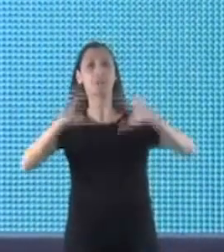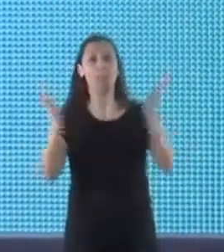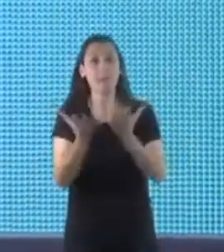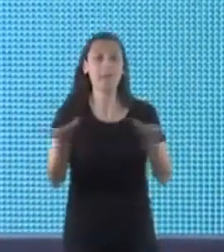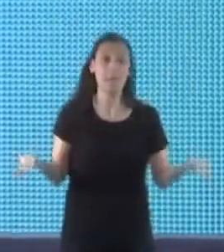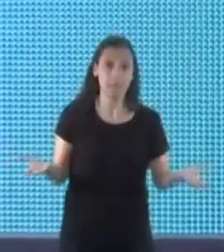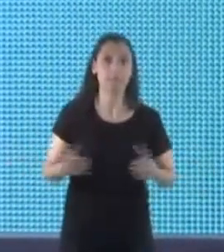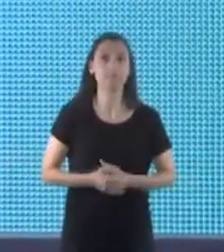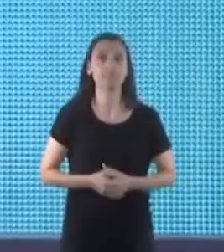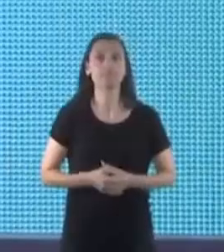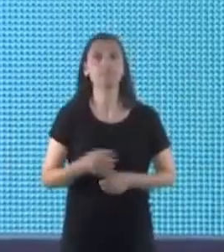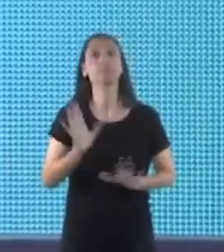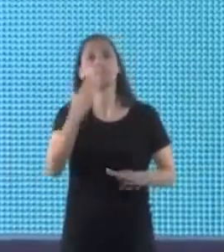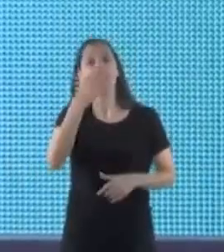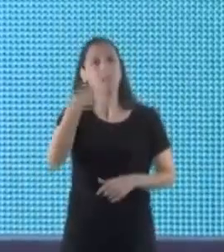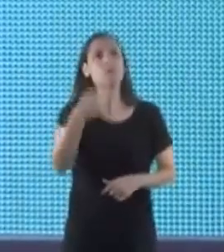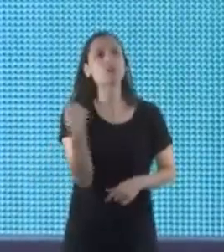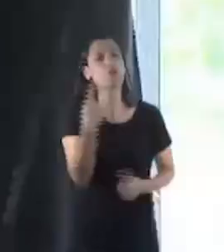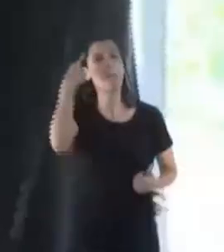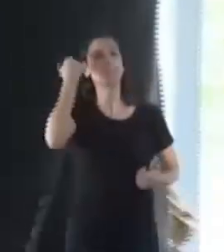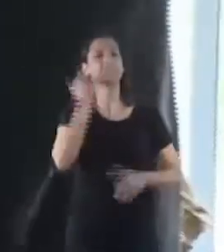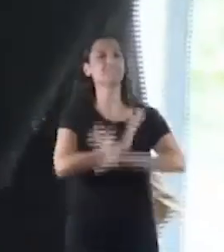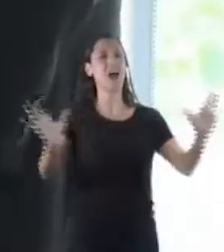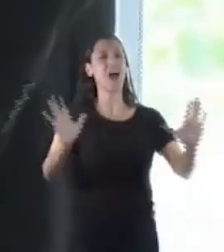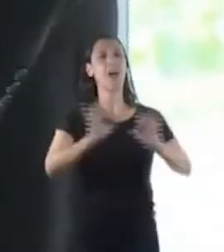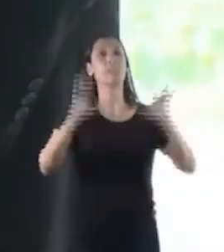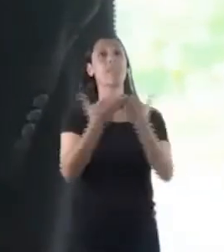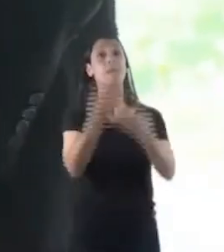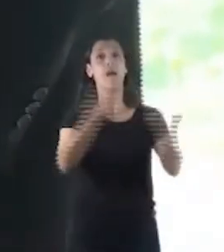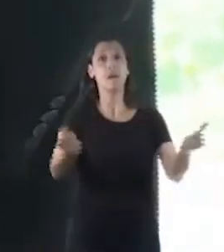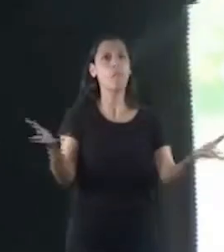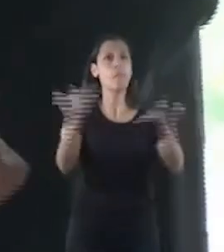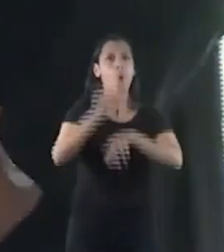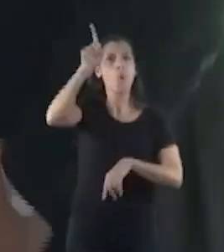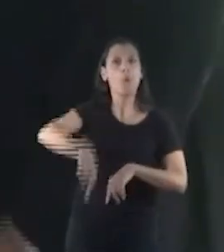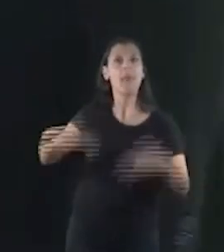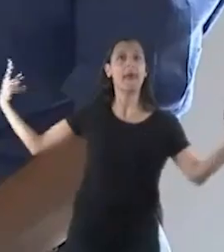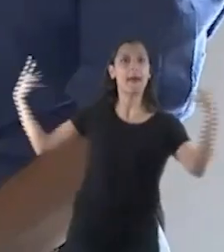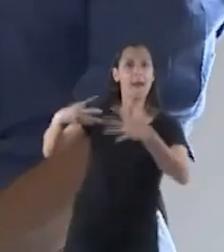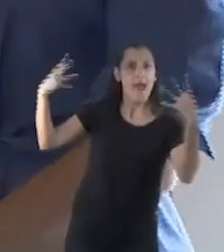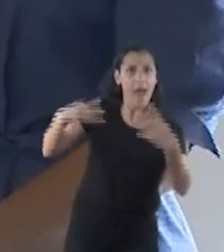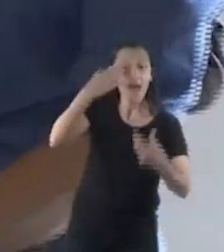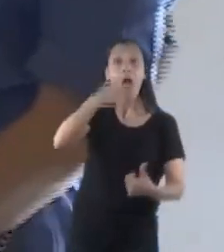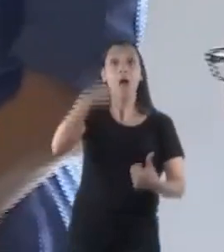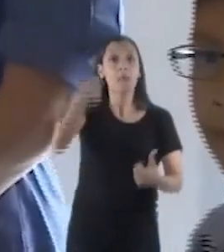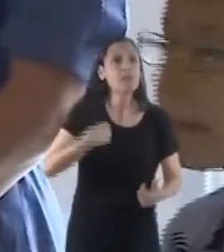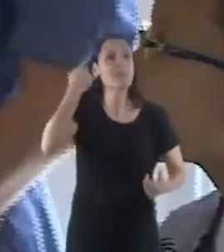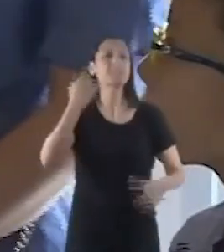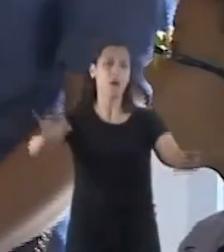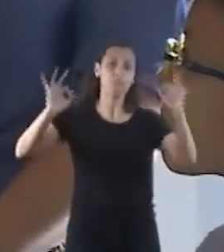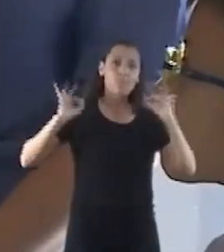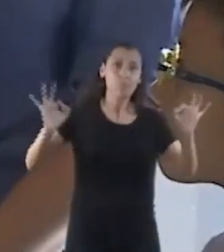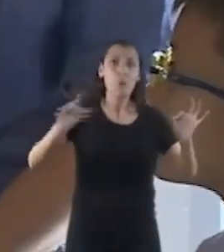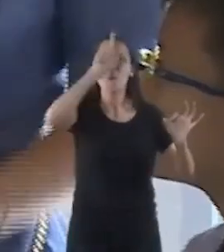Y cuando creíamos estar saliendo de la pandemia, empezó una guerra. Y cuando creíamos estar superando los efectos de la guerra,